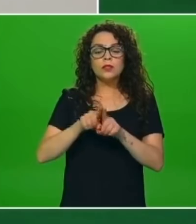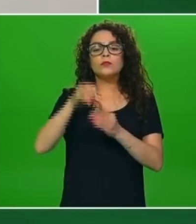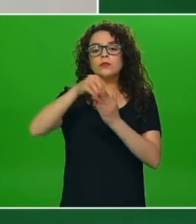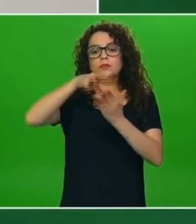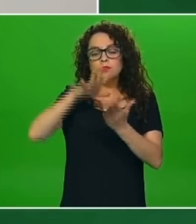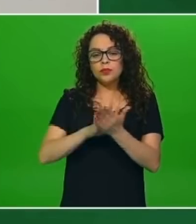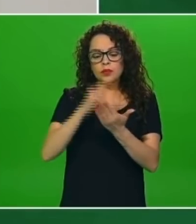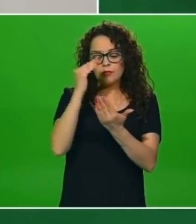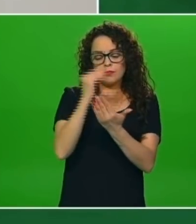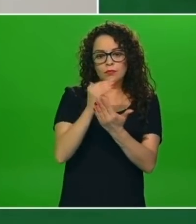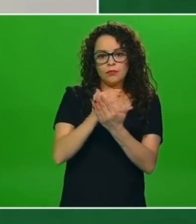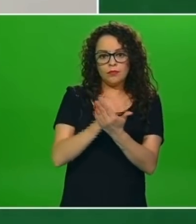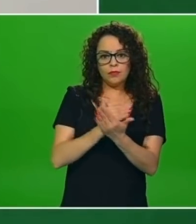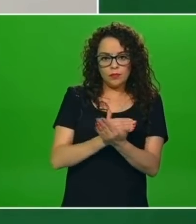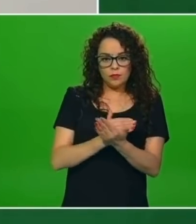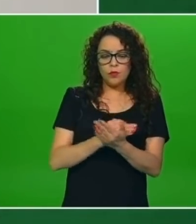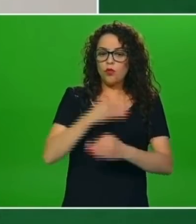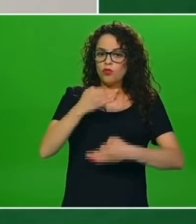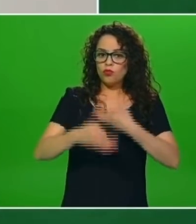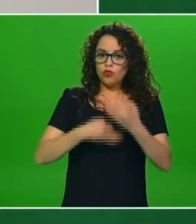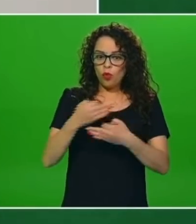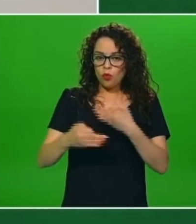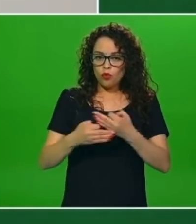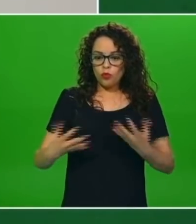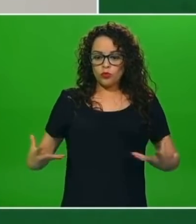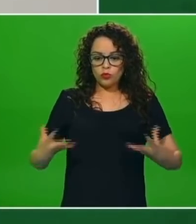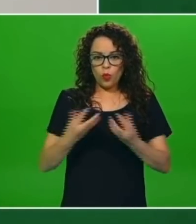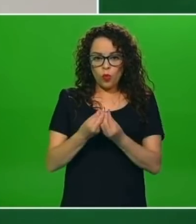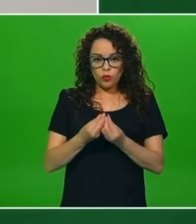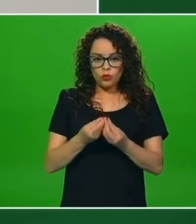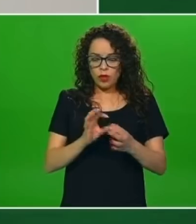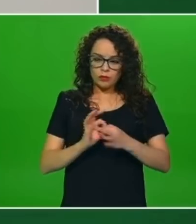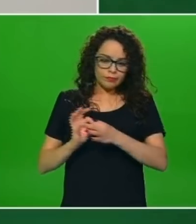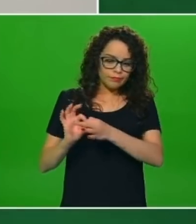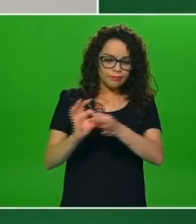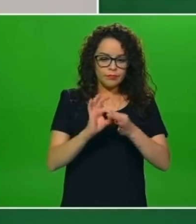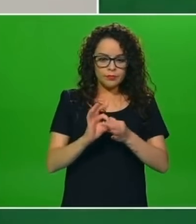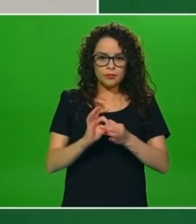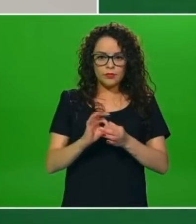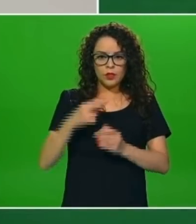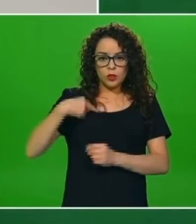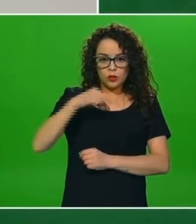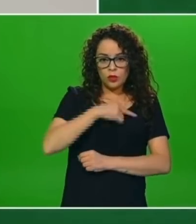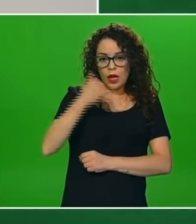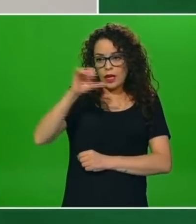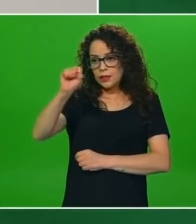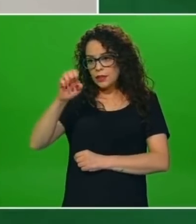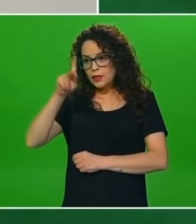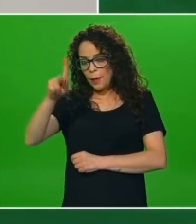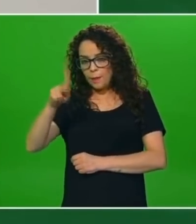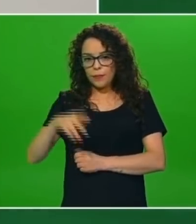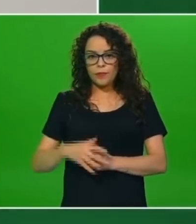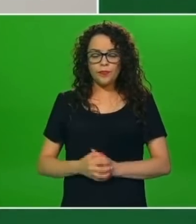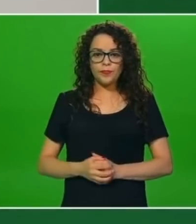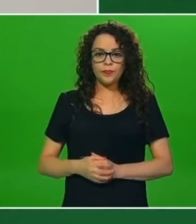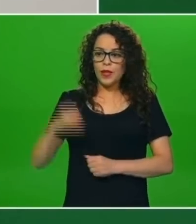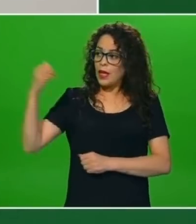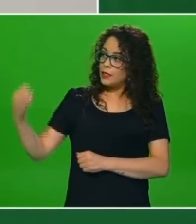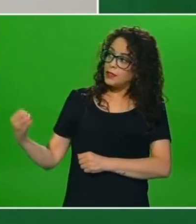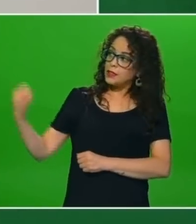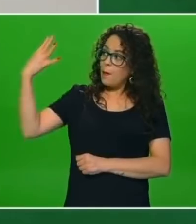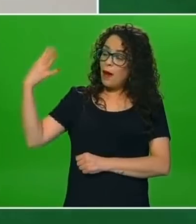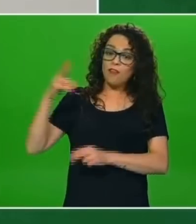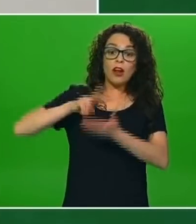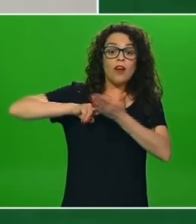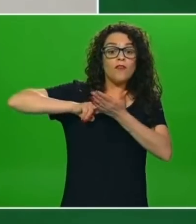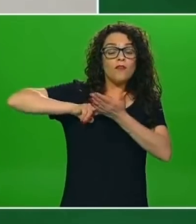que se trabajaron de manera conjunta con la Secretaría de Educación Pública, de que el elemento del semáforo en verde, que es